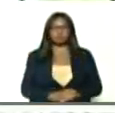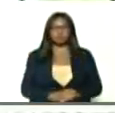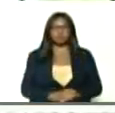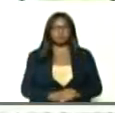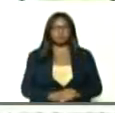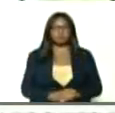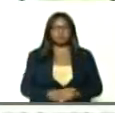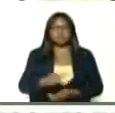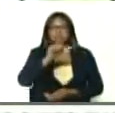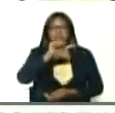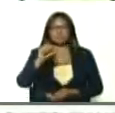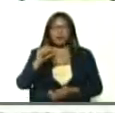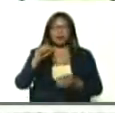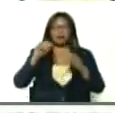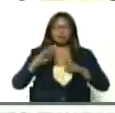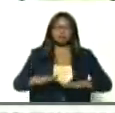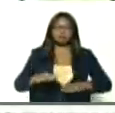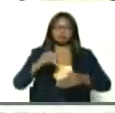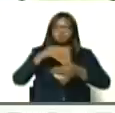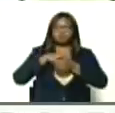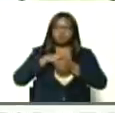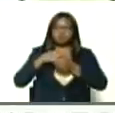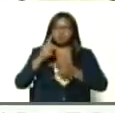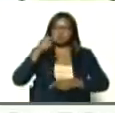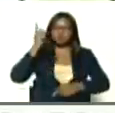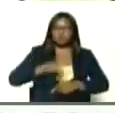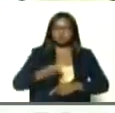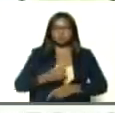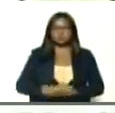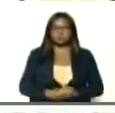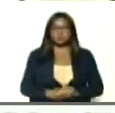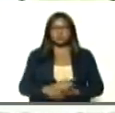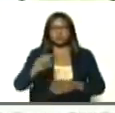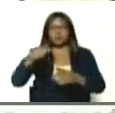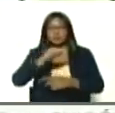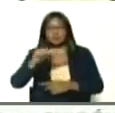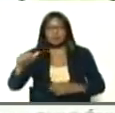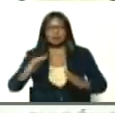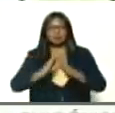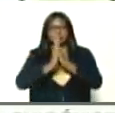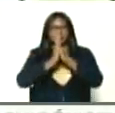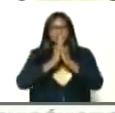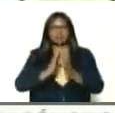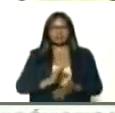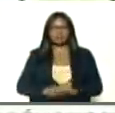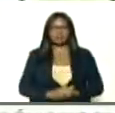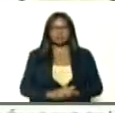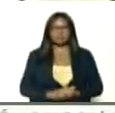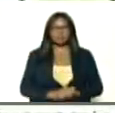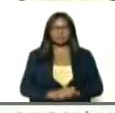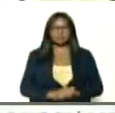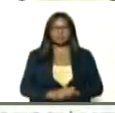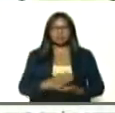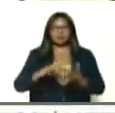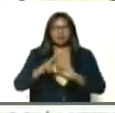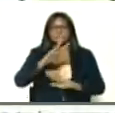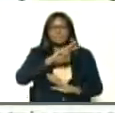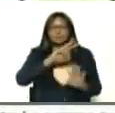semana, cuarentena, y luego, viene la semana, santa, que es,